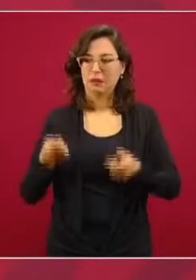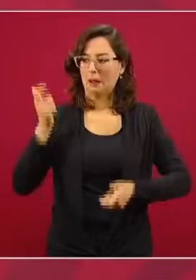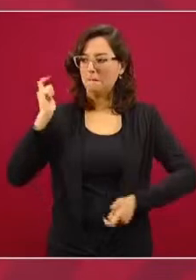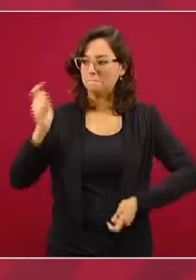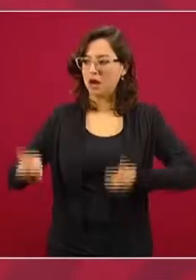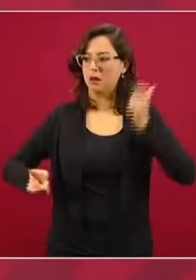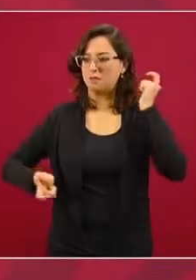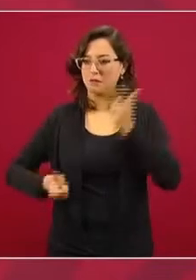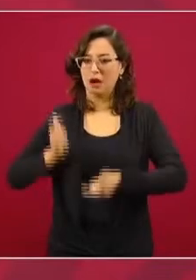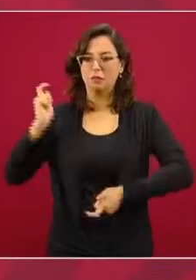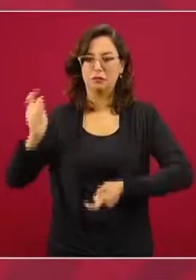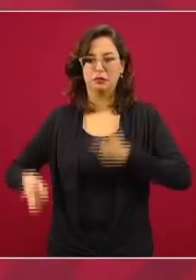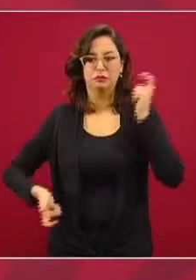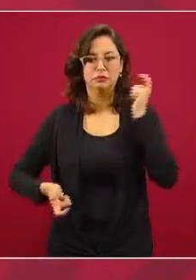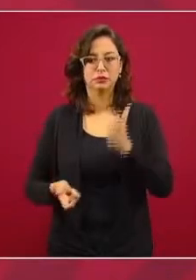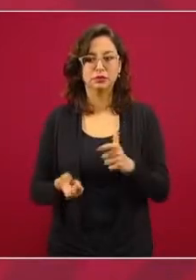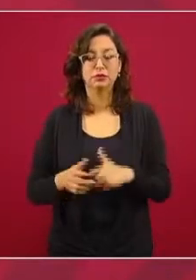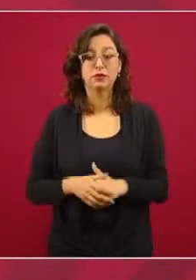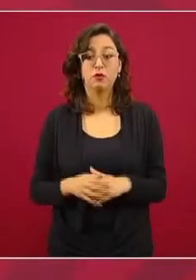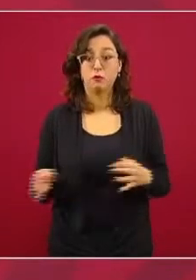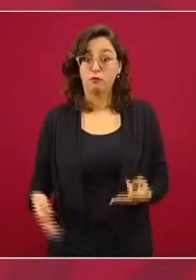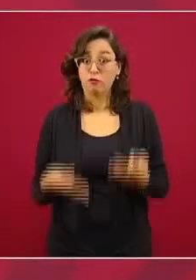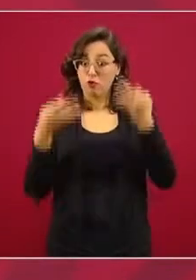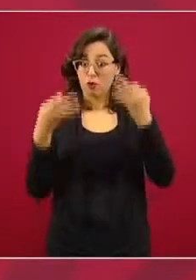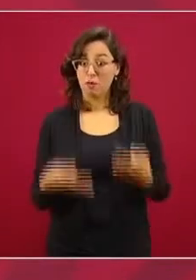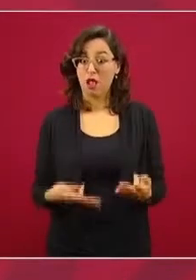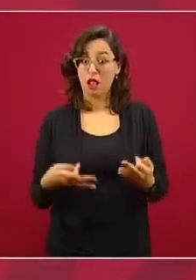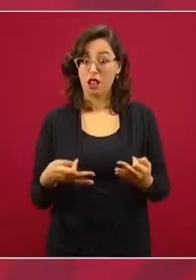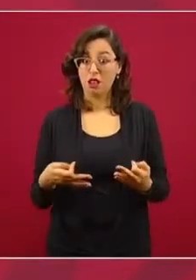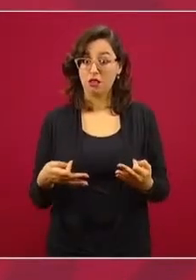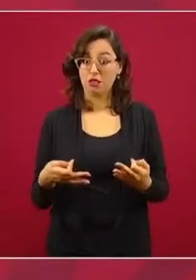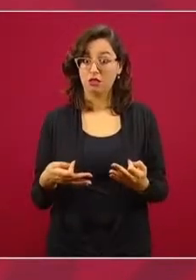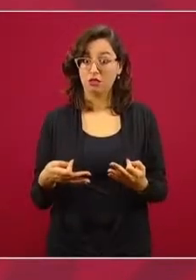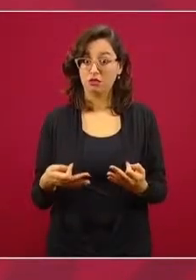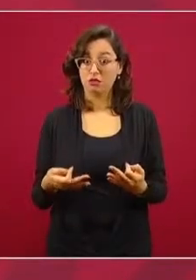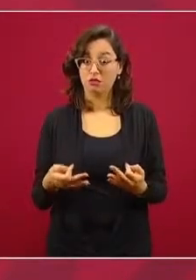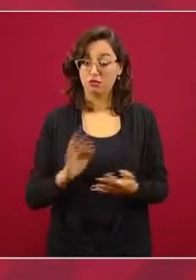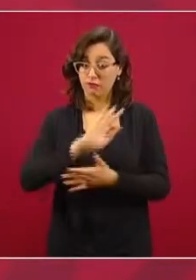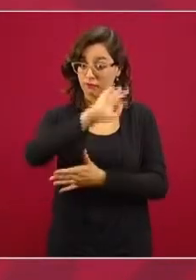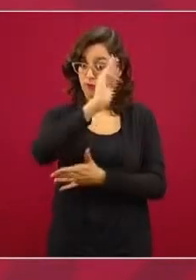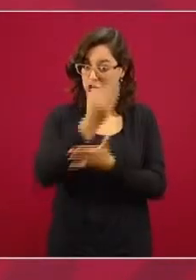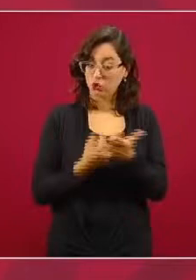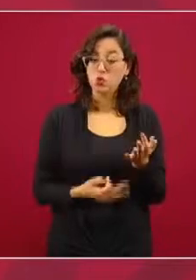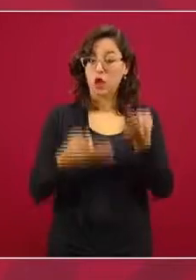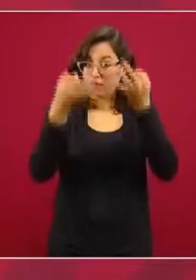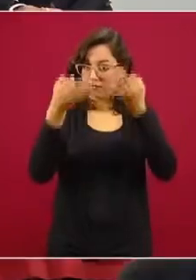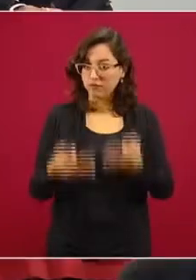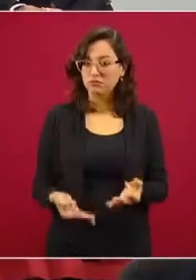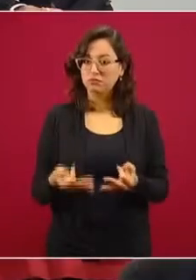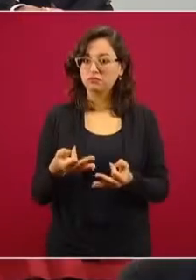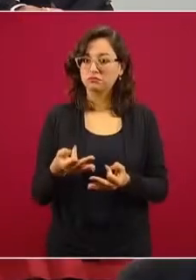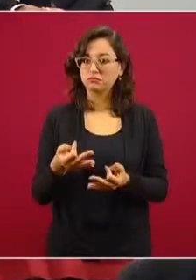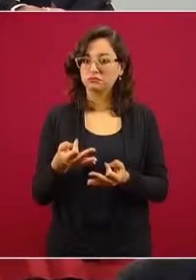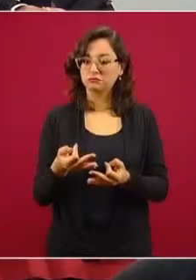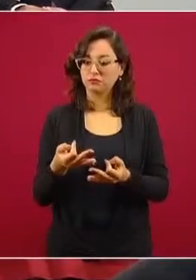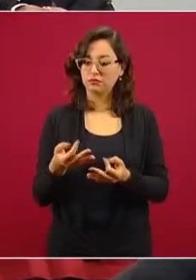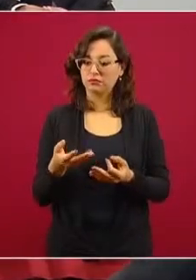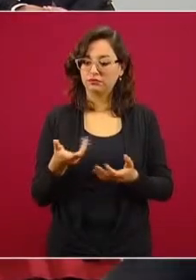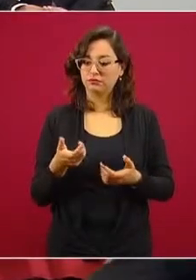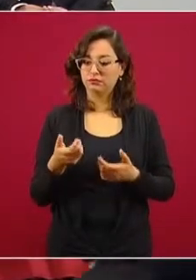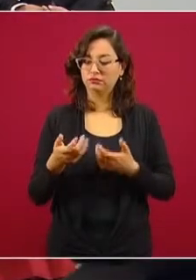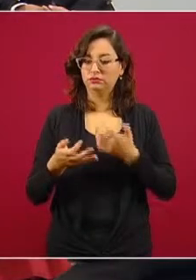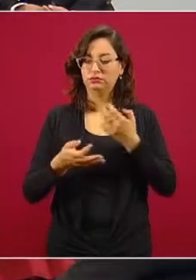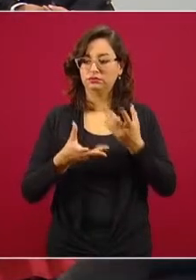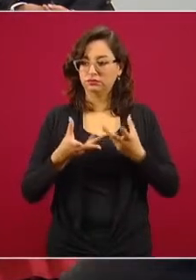formalmente, ¿cuánto fue lo que se destinó a